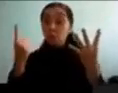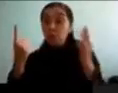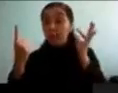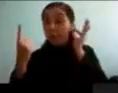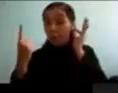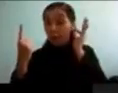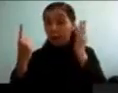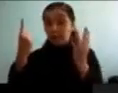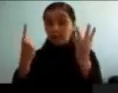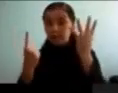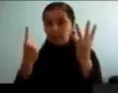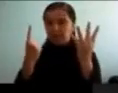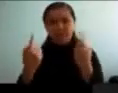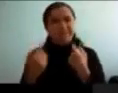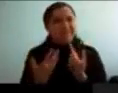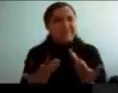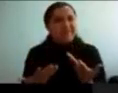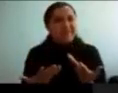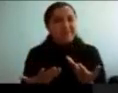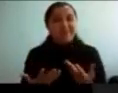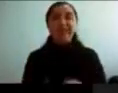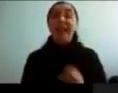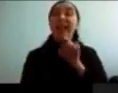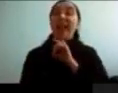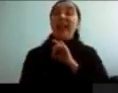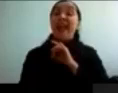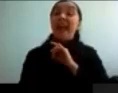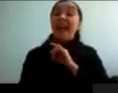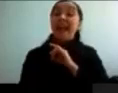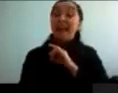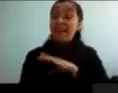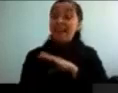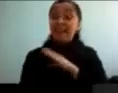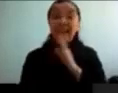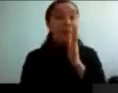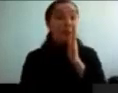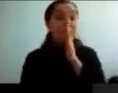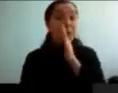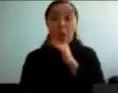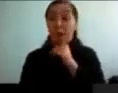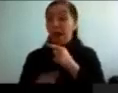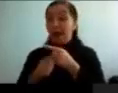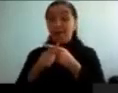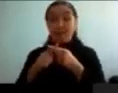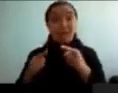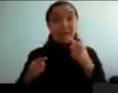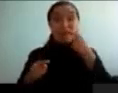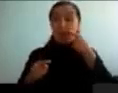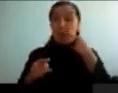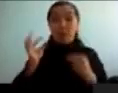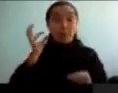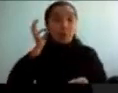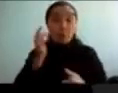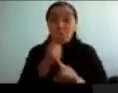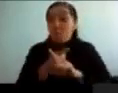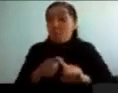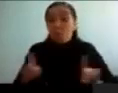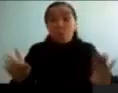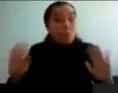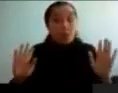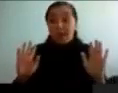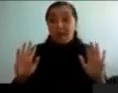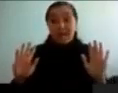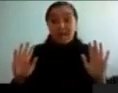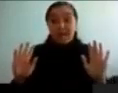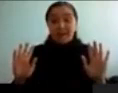Y una de cosas más raras que hay es que en Chile esa diferencia de género no existe. O el único estudio poblacional que hay en Chile es un estudio del